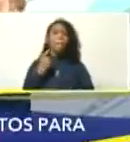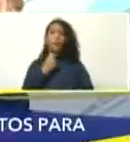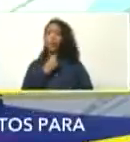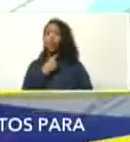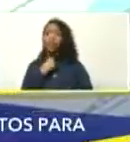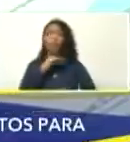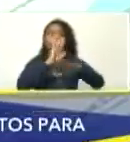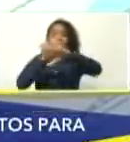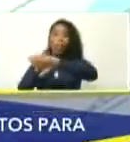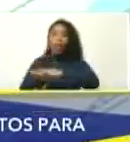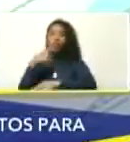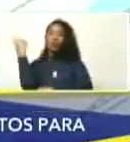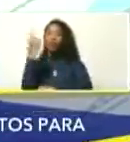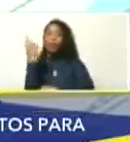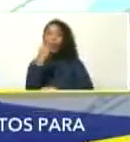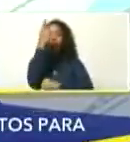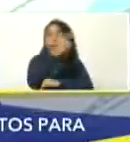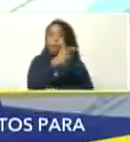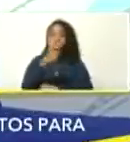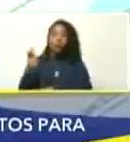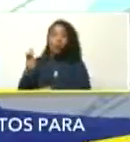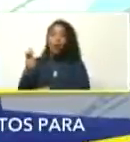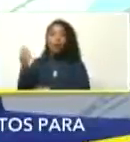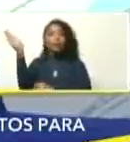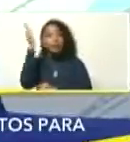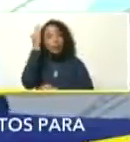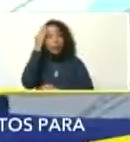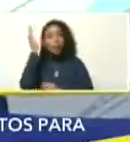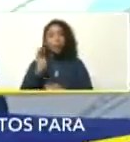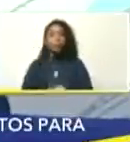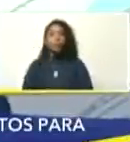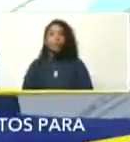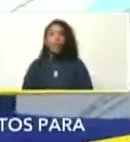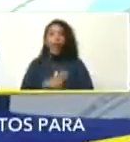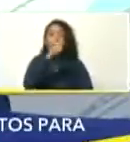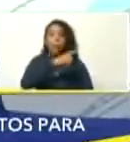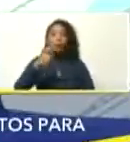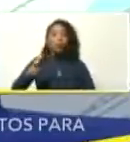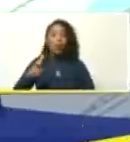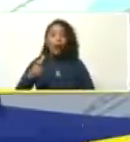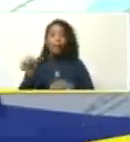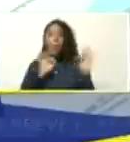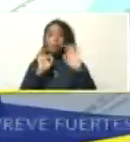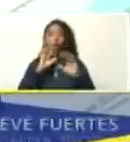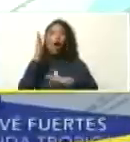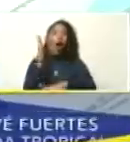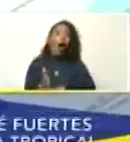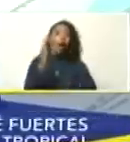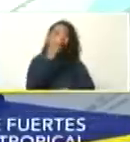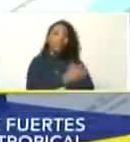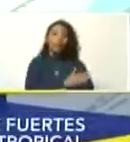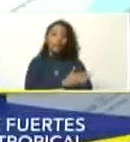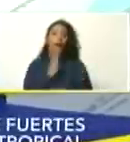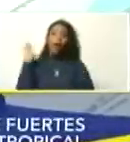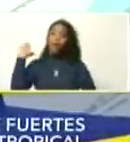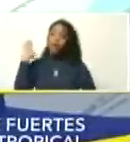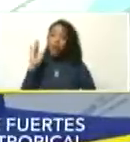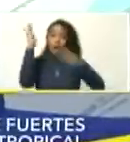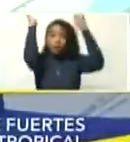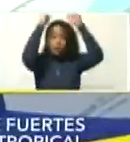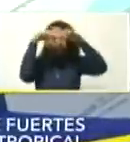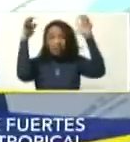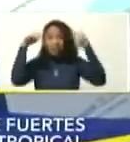gente, solamente que la gente lo sepa y que la gente se prepare. Viene una lluvia